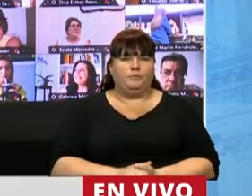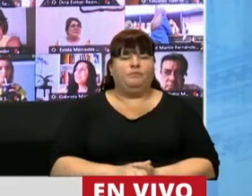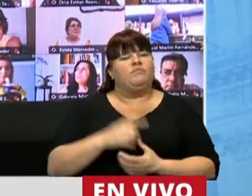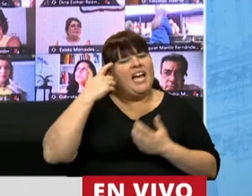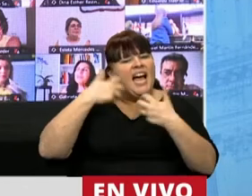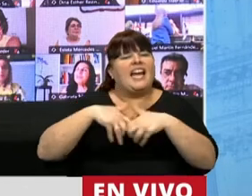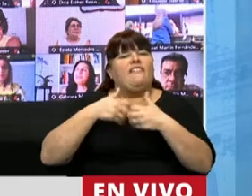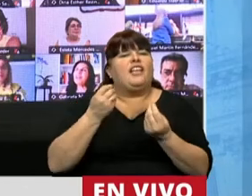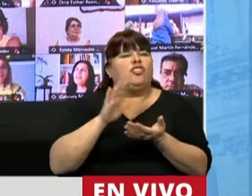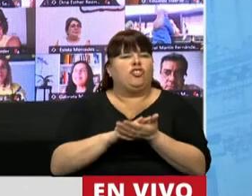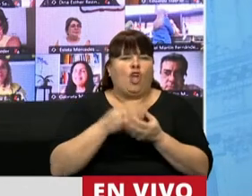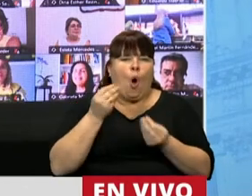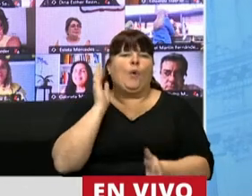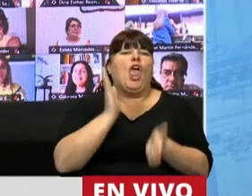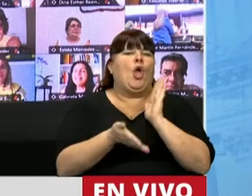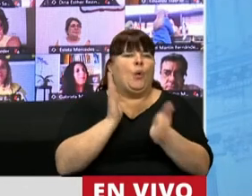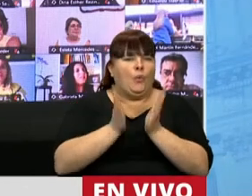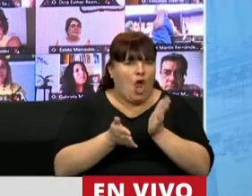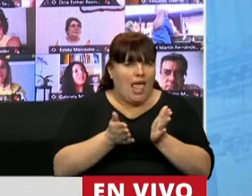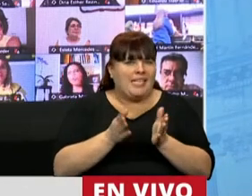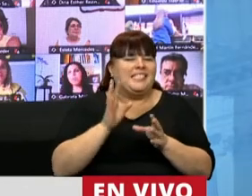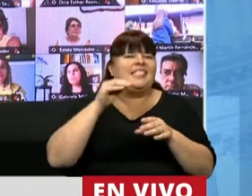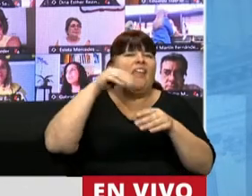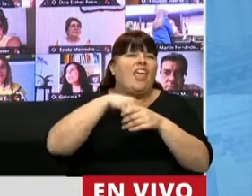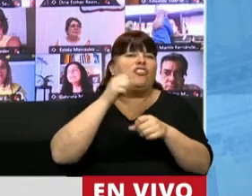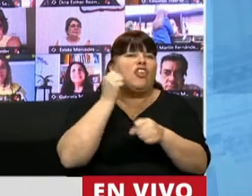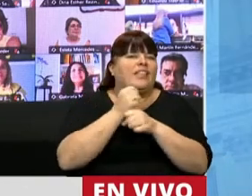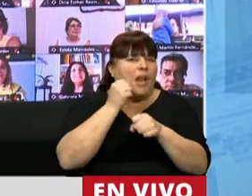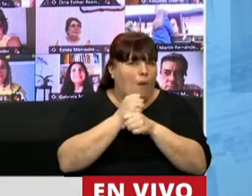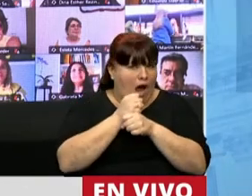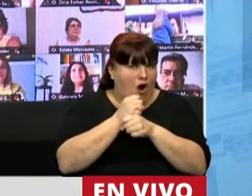Una reflexión en torno a la violencia en el mundo del trabajo